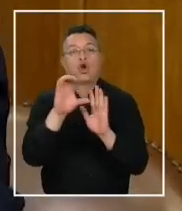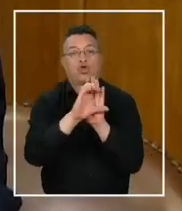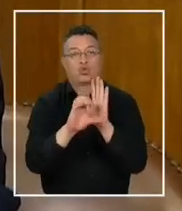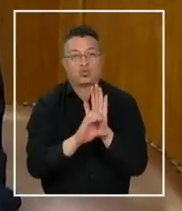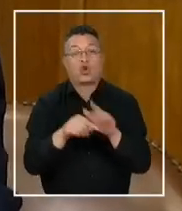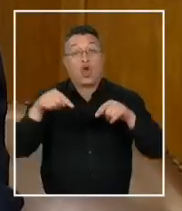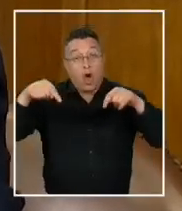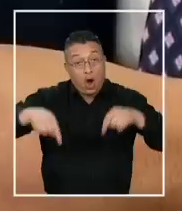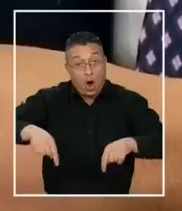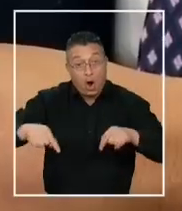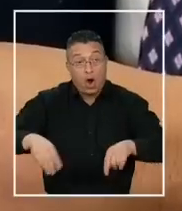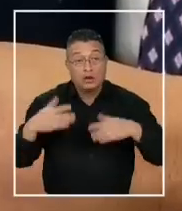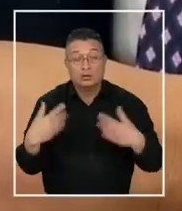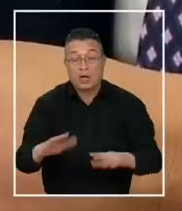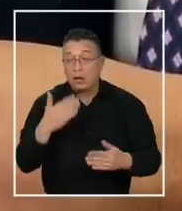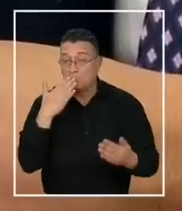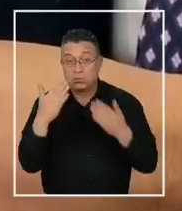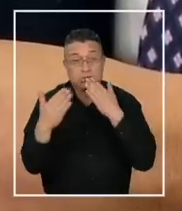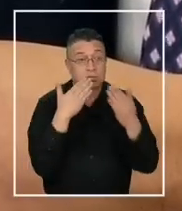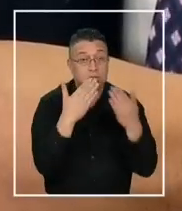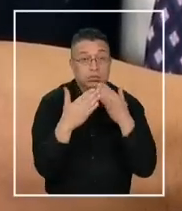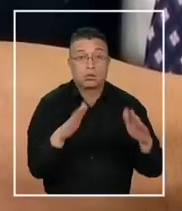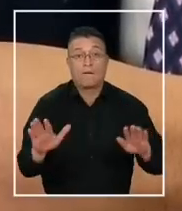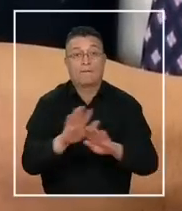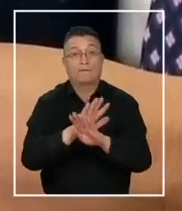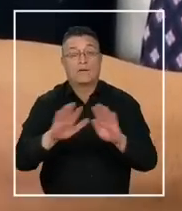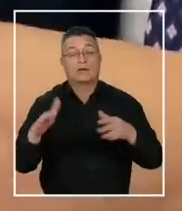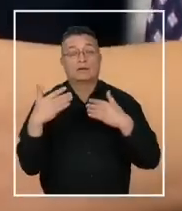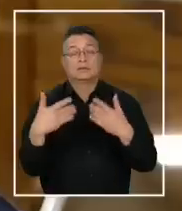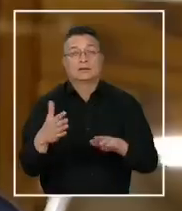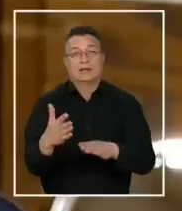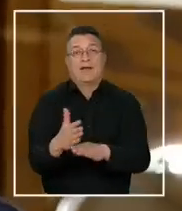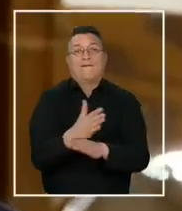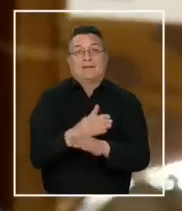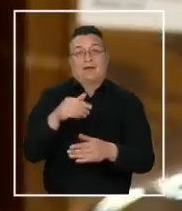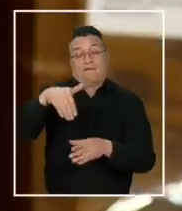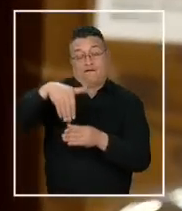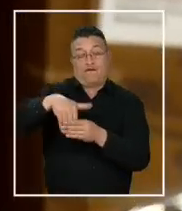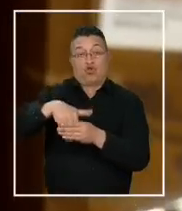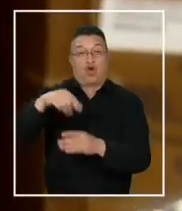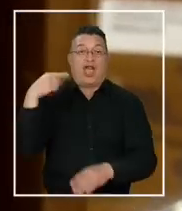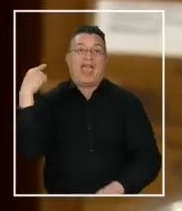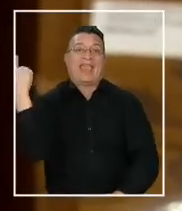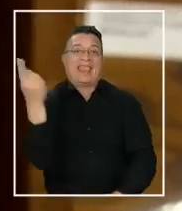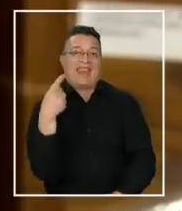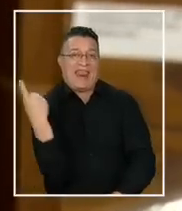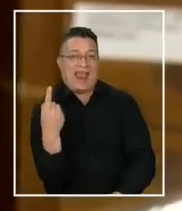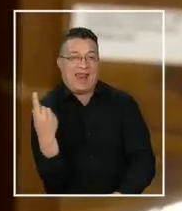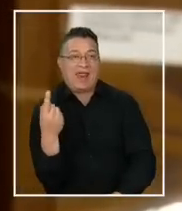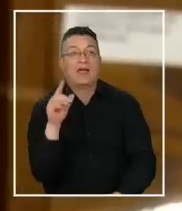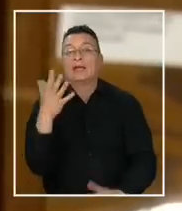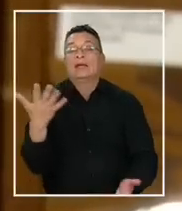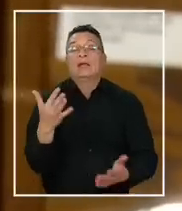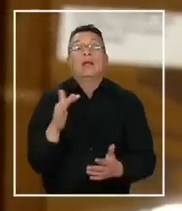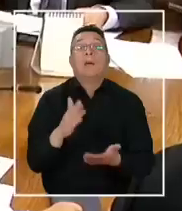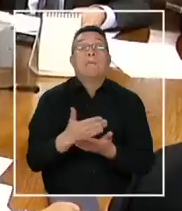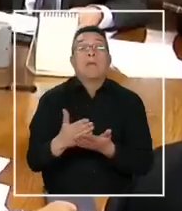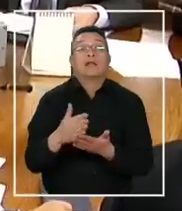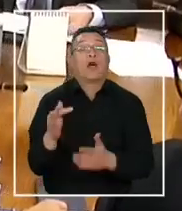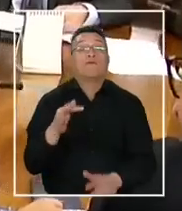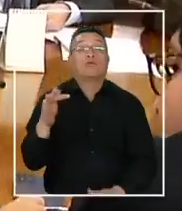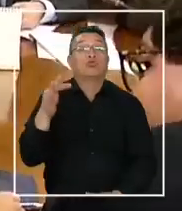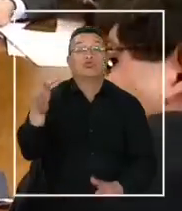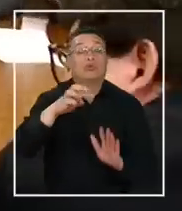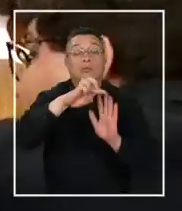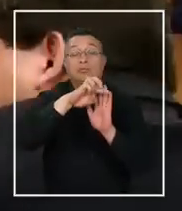finalmente terminaron su discusión previo a la votación en general. ¿Qué va a pasar finalmente con el futuro de estos proyectos?